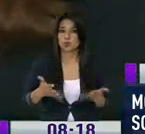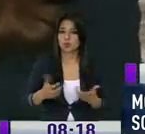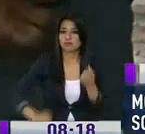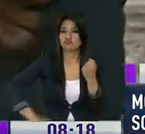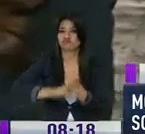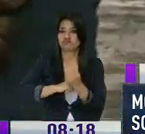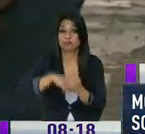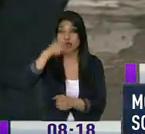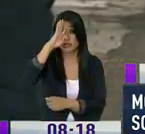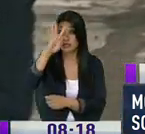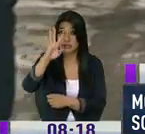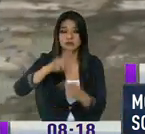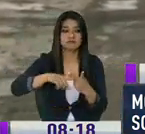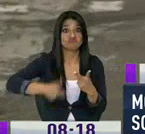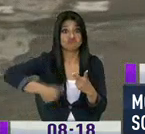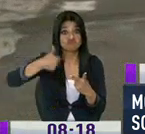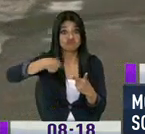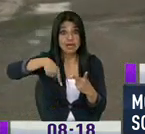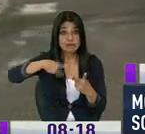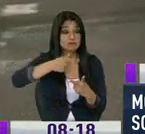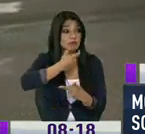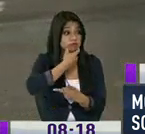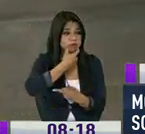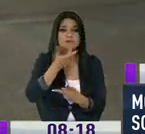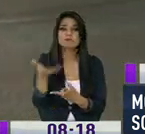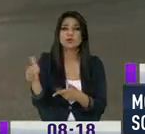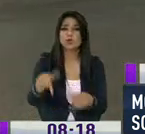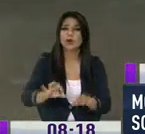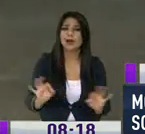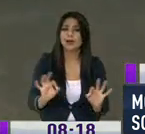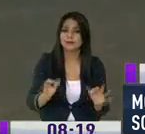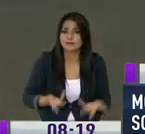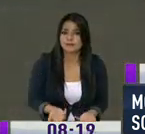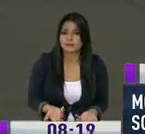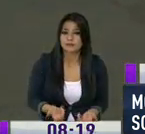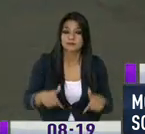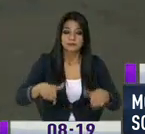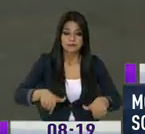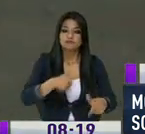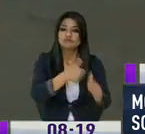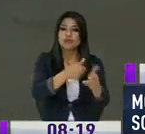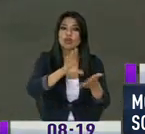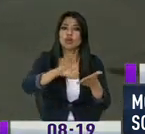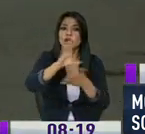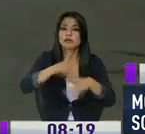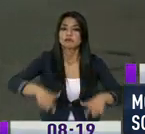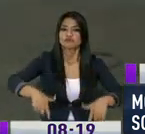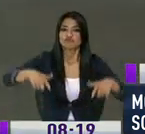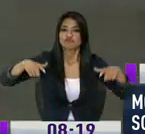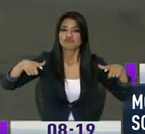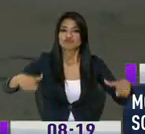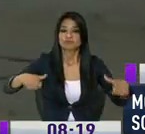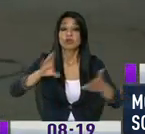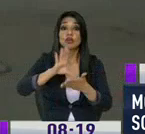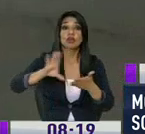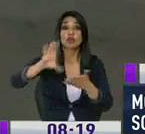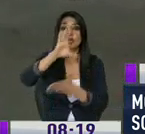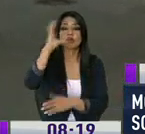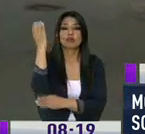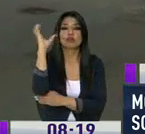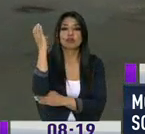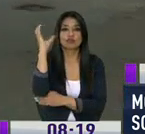policía, ni usted ve aquí, no hay la presencia policial de nada. Aquí hay un colegio tan grande como es el Conocoto, y a hora